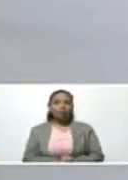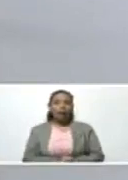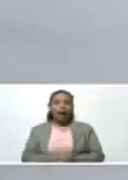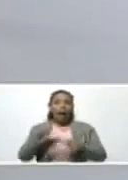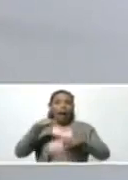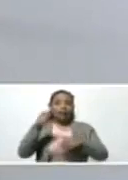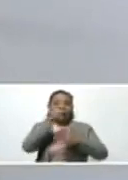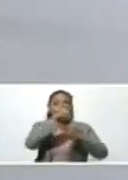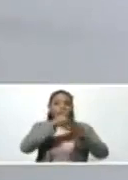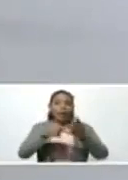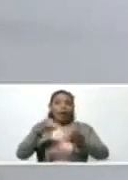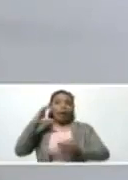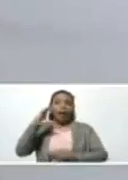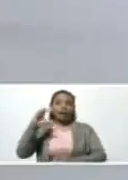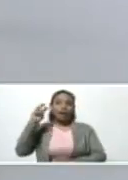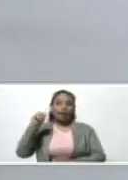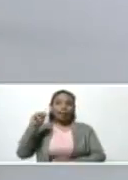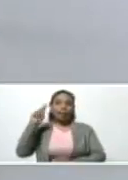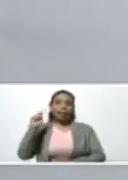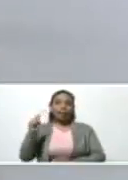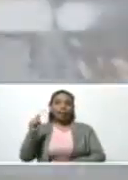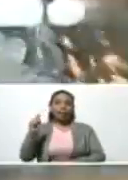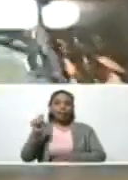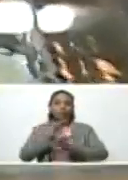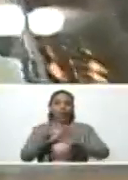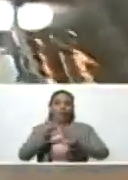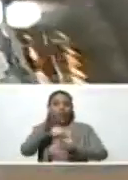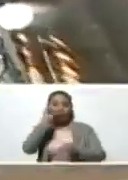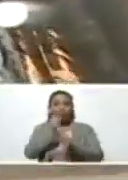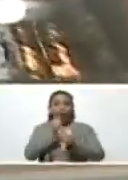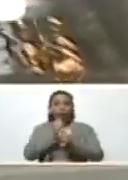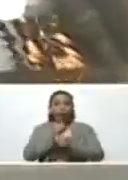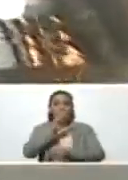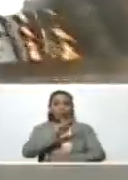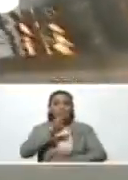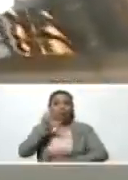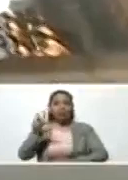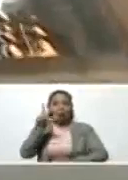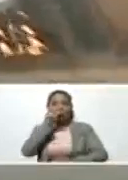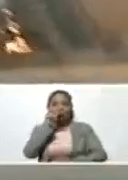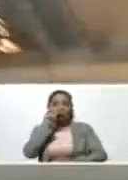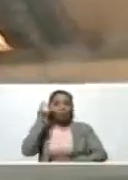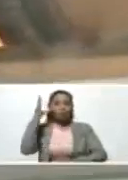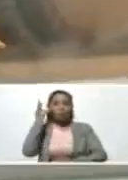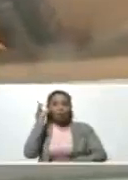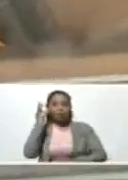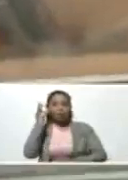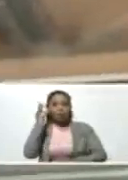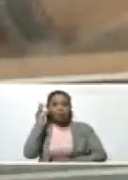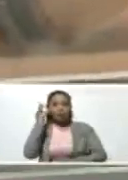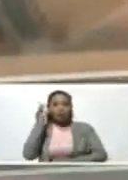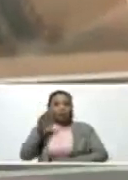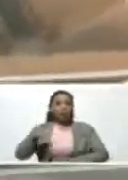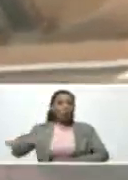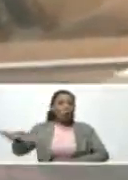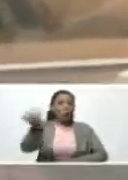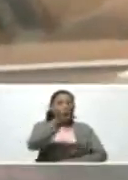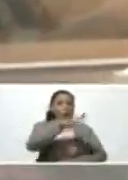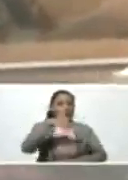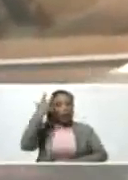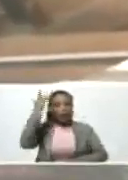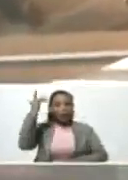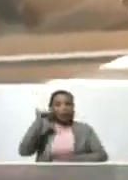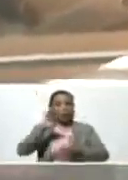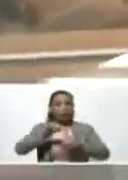SMT está operada por 23 hombres y mujeres todos ingenieros,